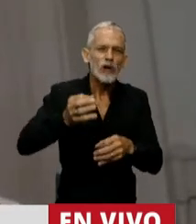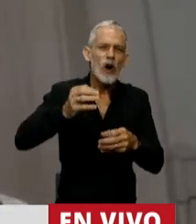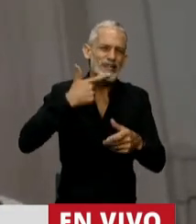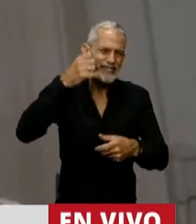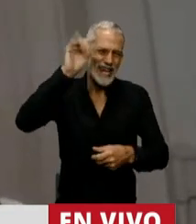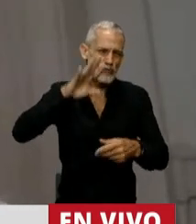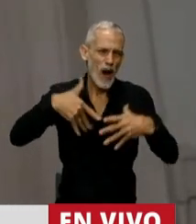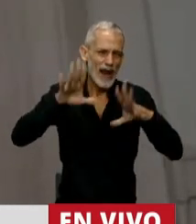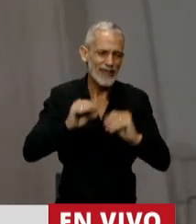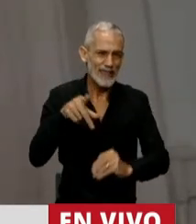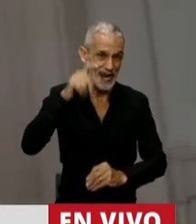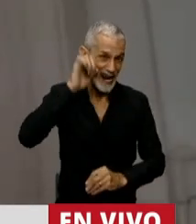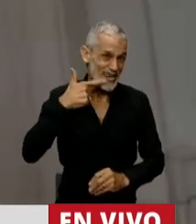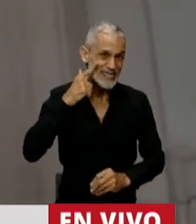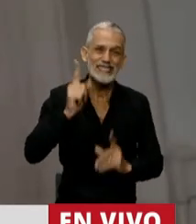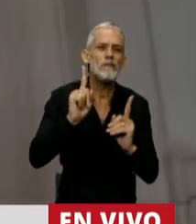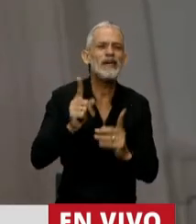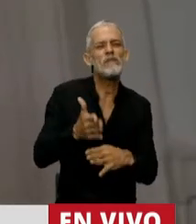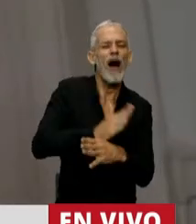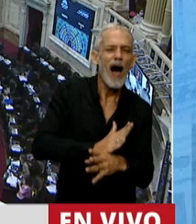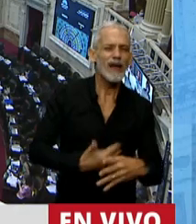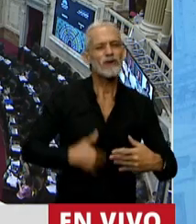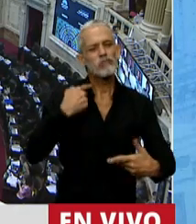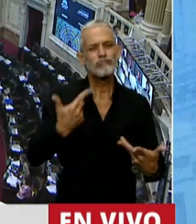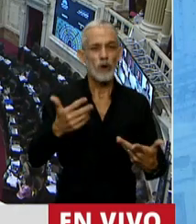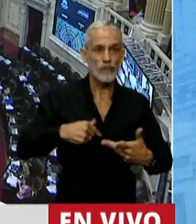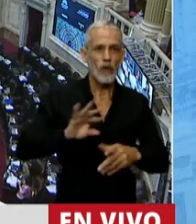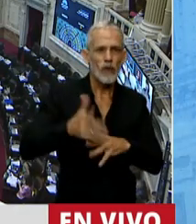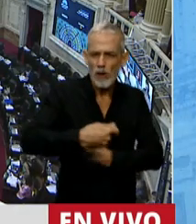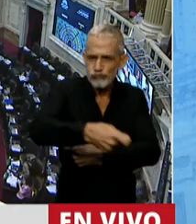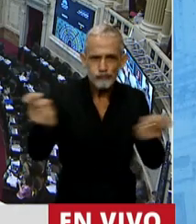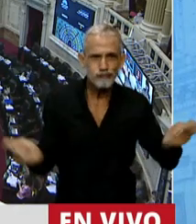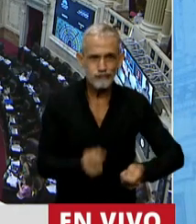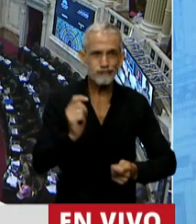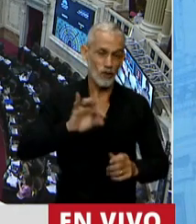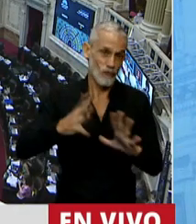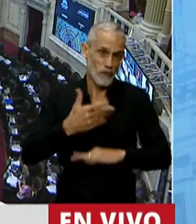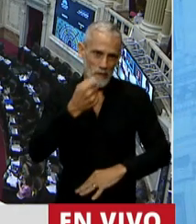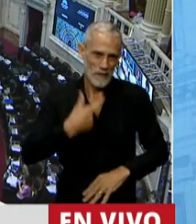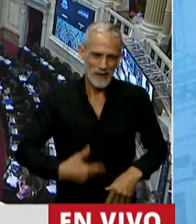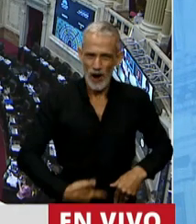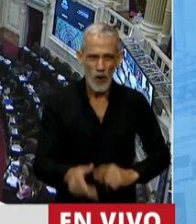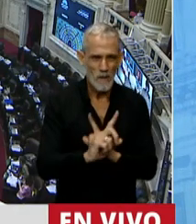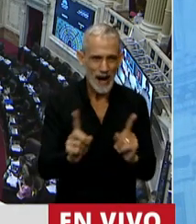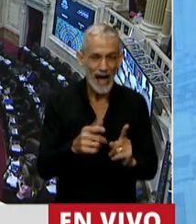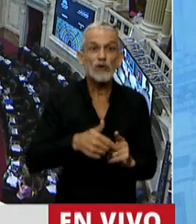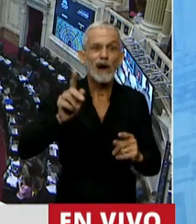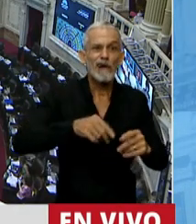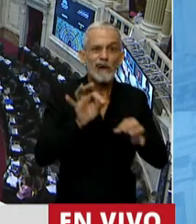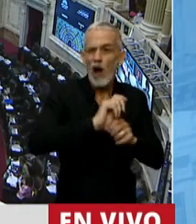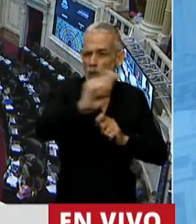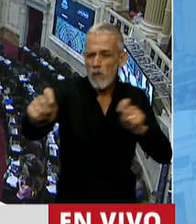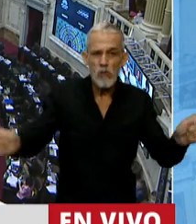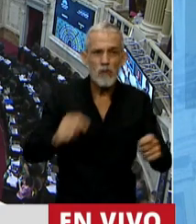sexual integral como bien dijimos, el acceso a métodos anticonceptivos que este año bajaron en un